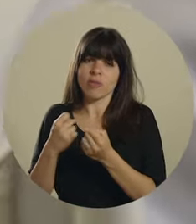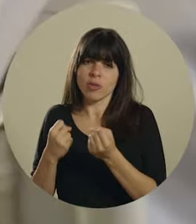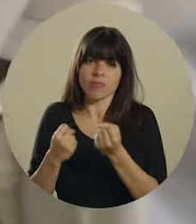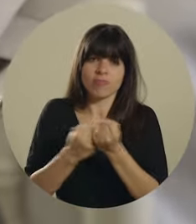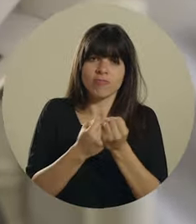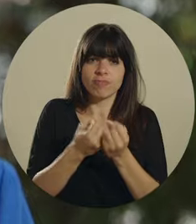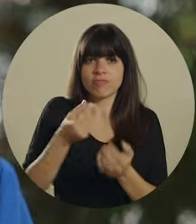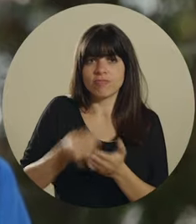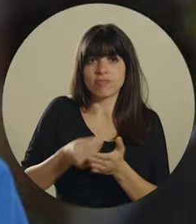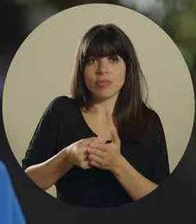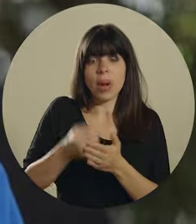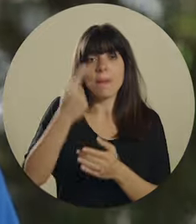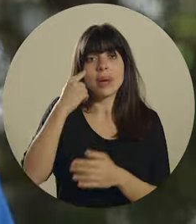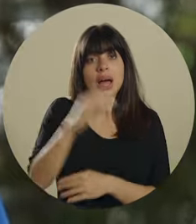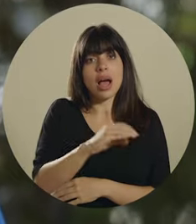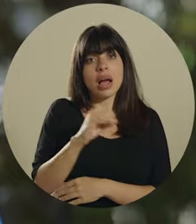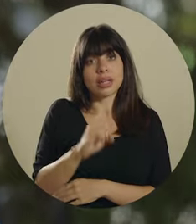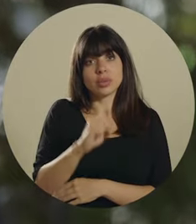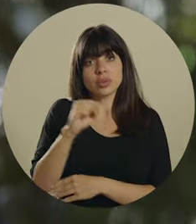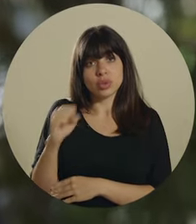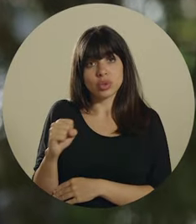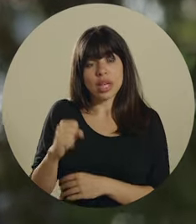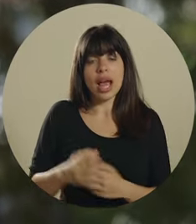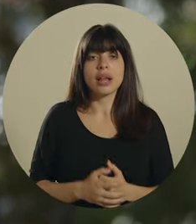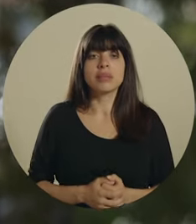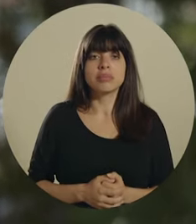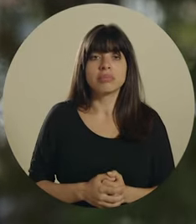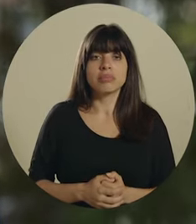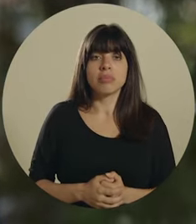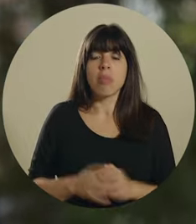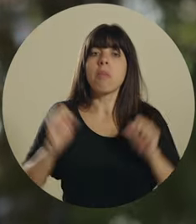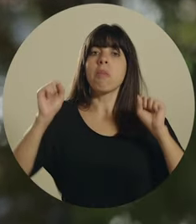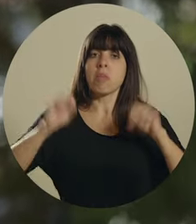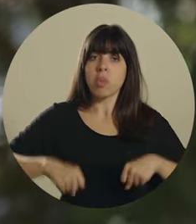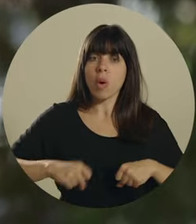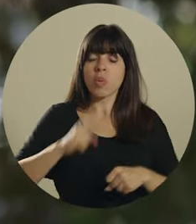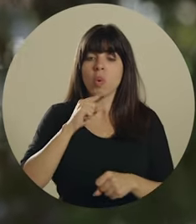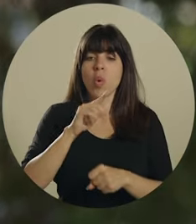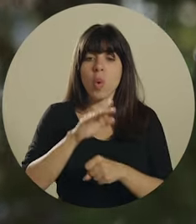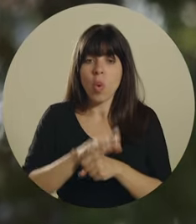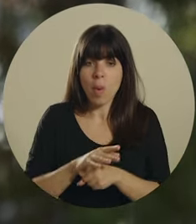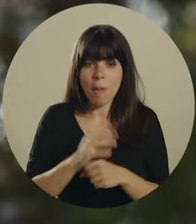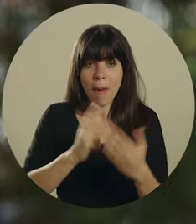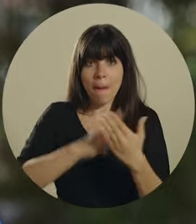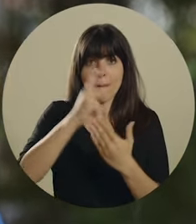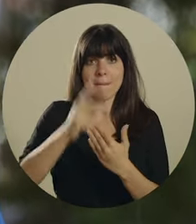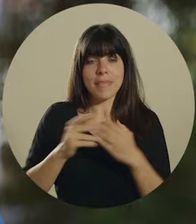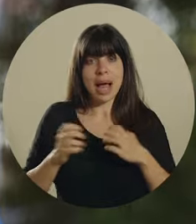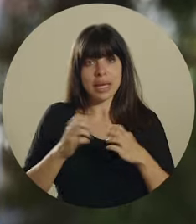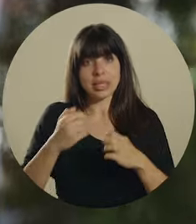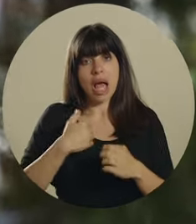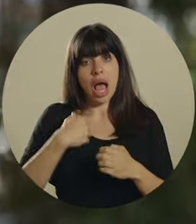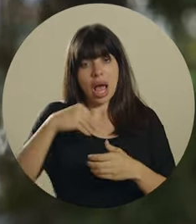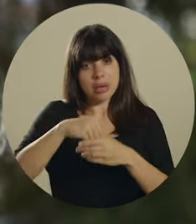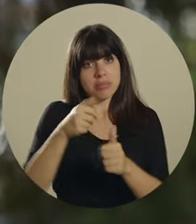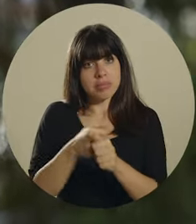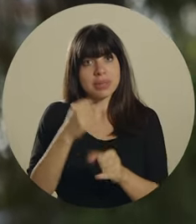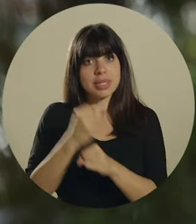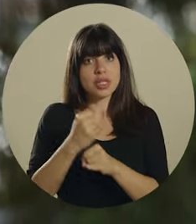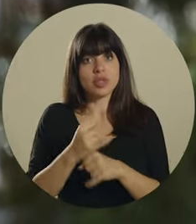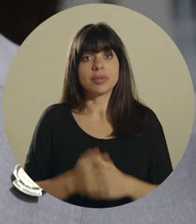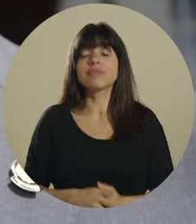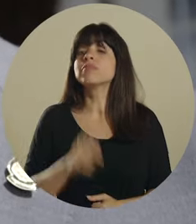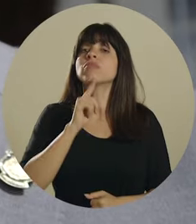inyección de recursos para que la Caja Costarricense del Seguro Social pueda cumplir con su plan estratégico e